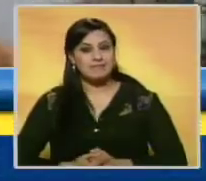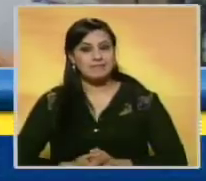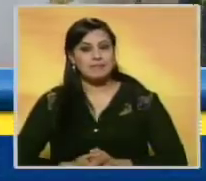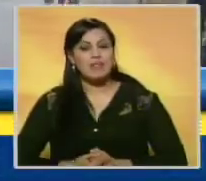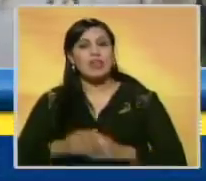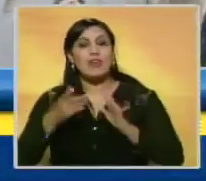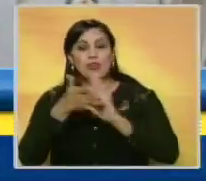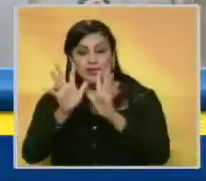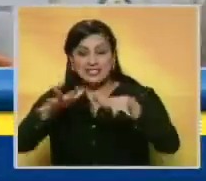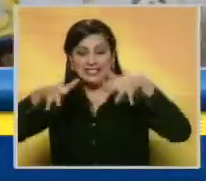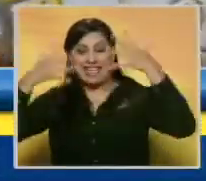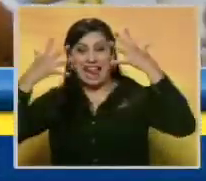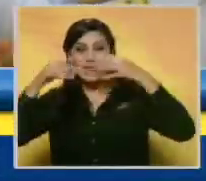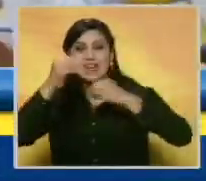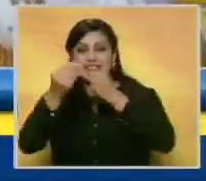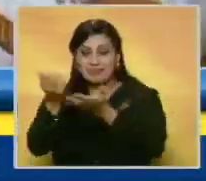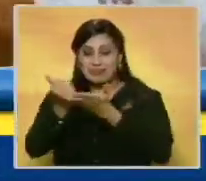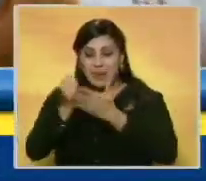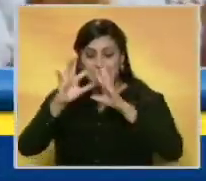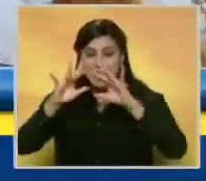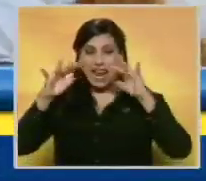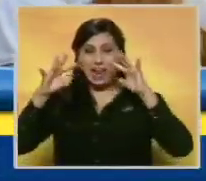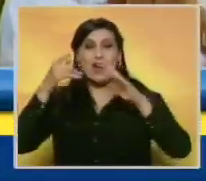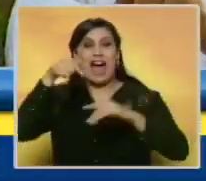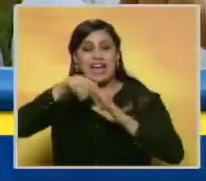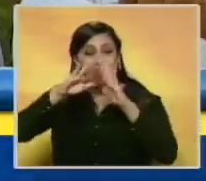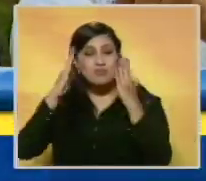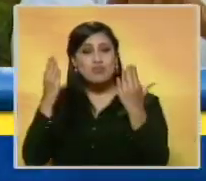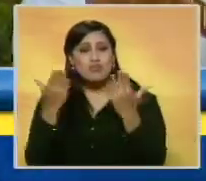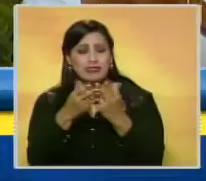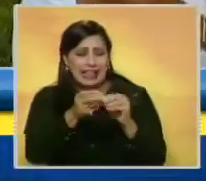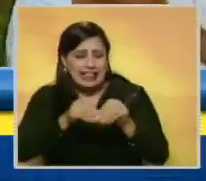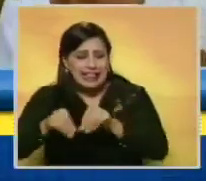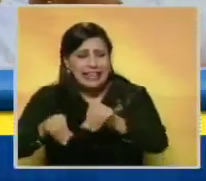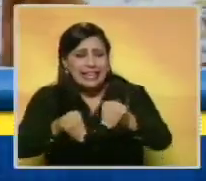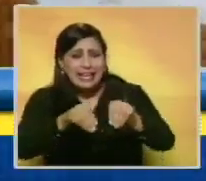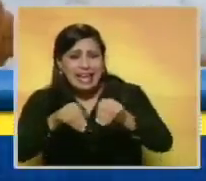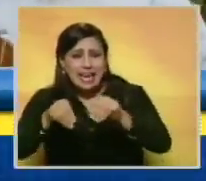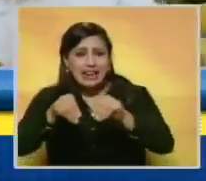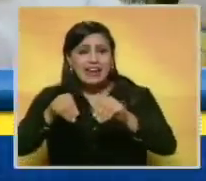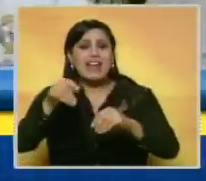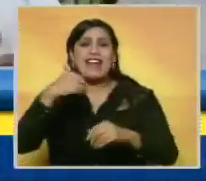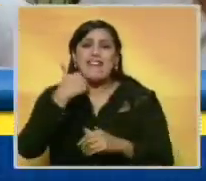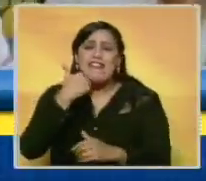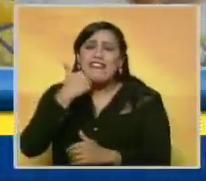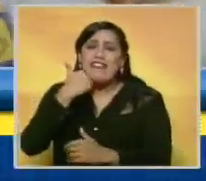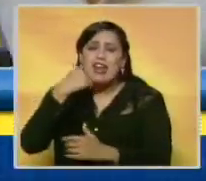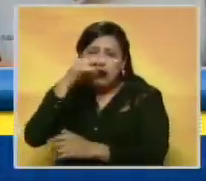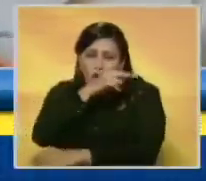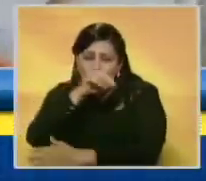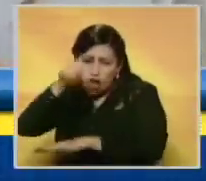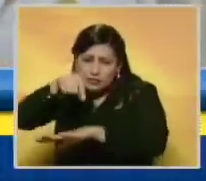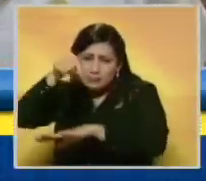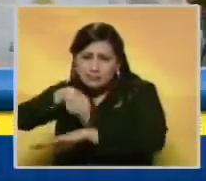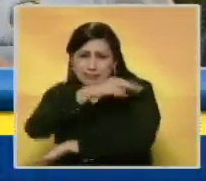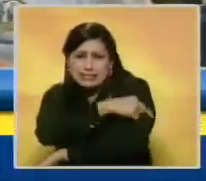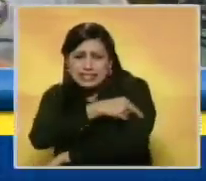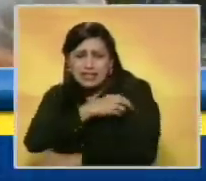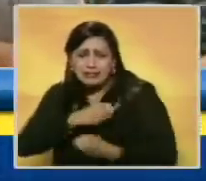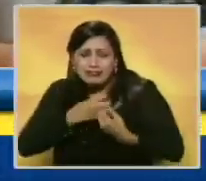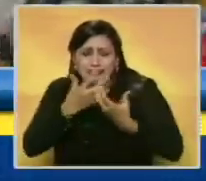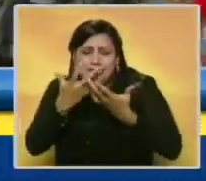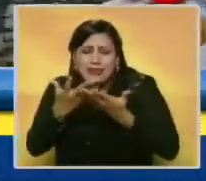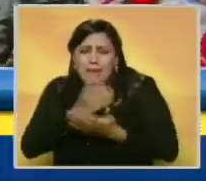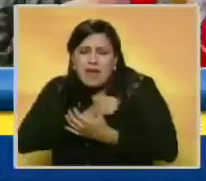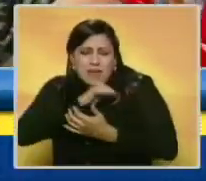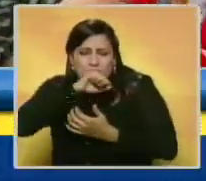Por salvar a quien la trajo, a este mundo terrenal, enferma en un hospital, ofreció